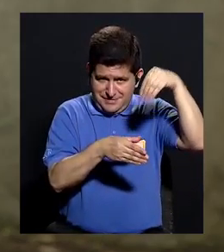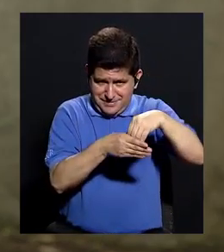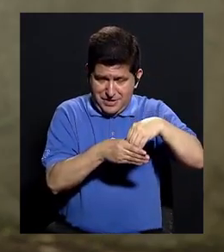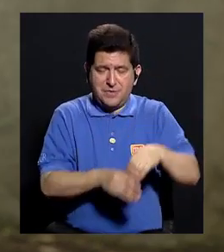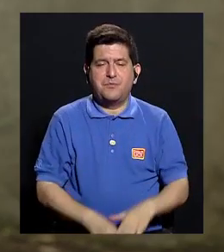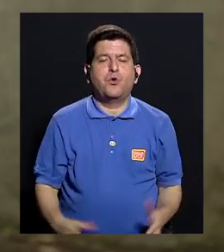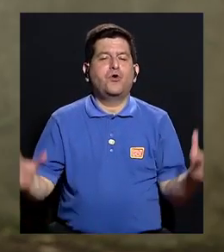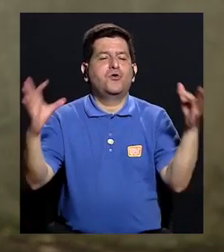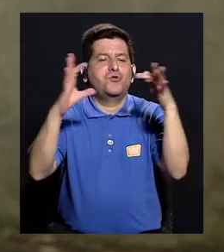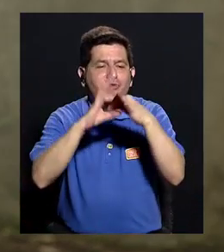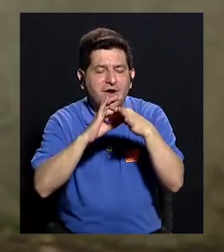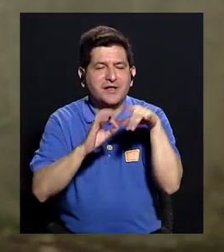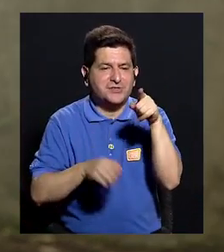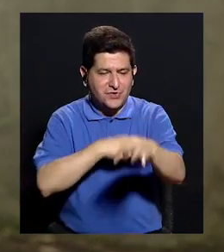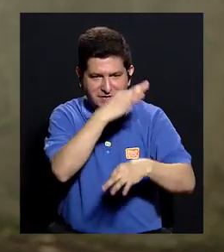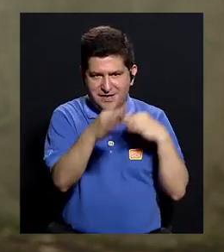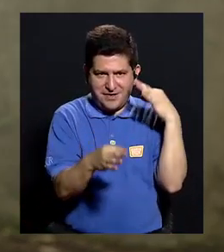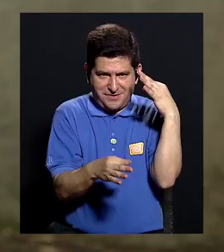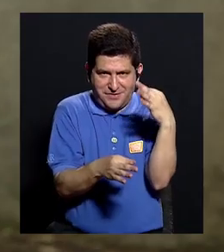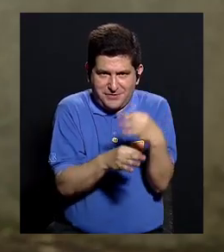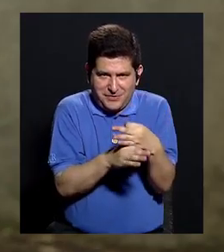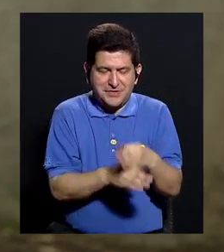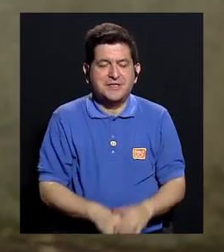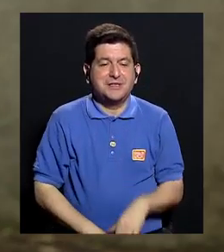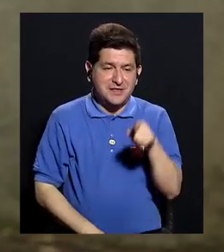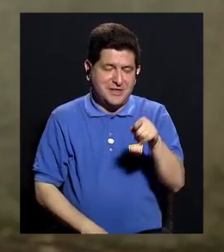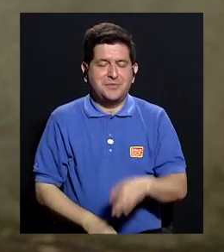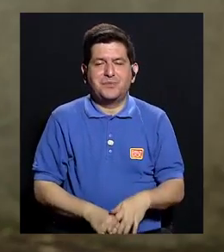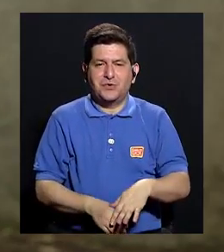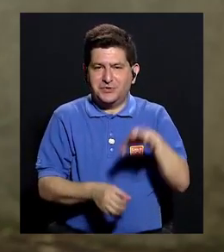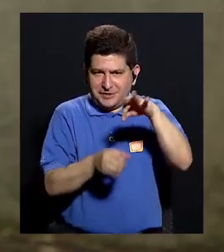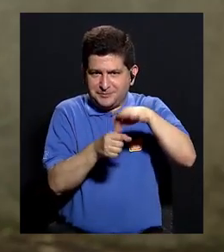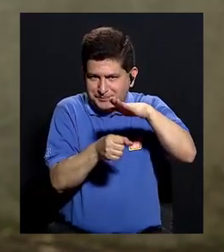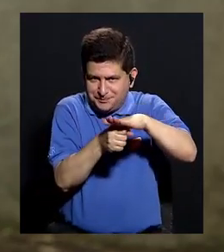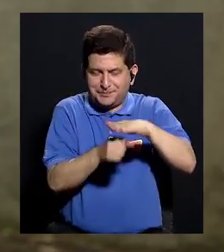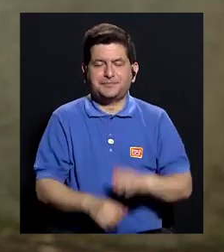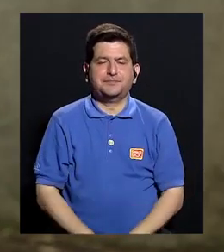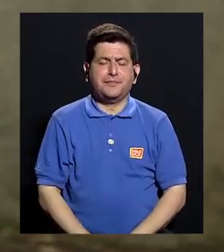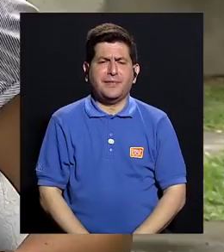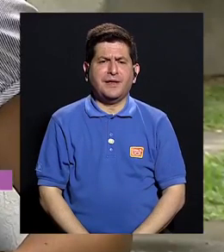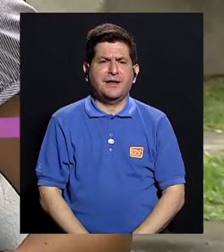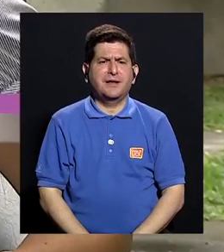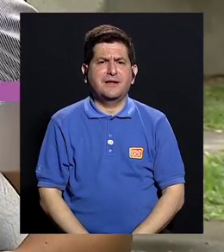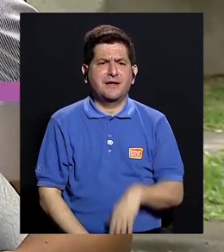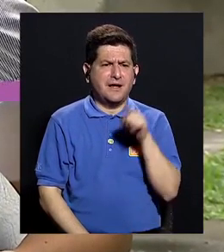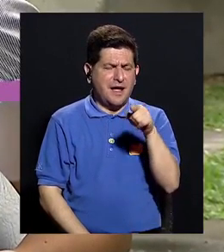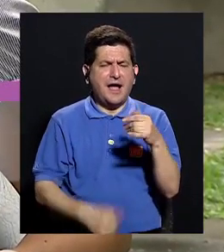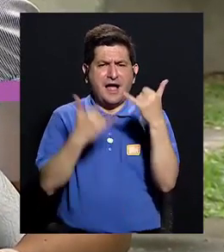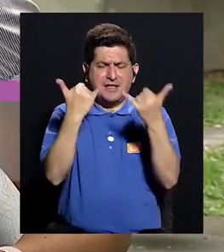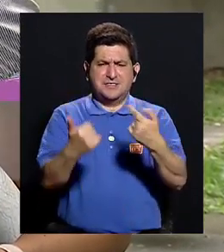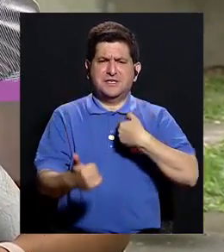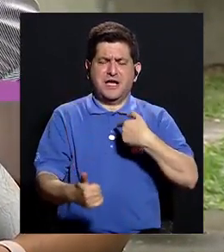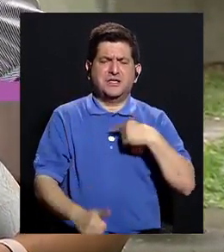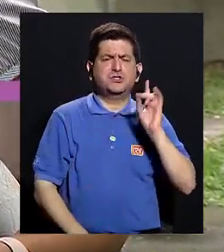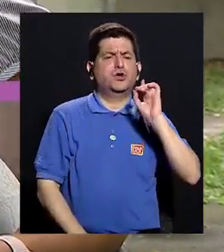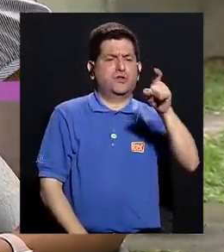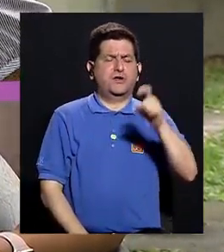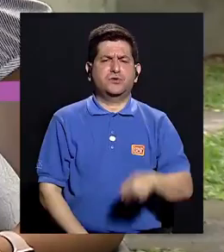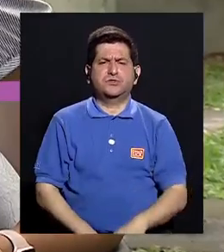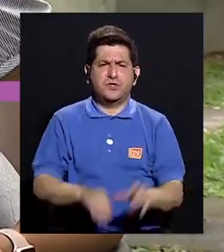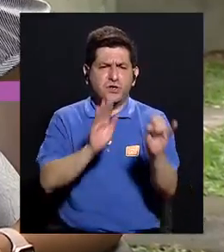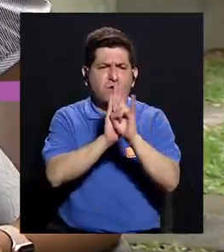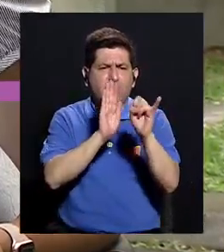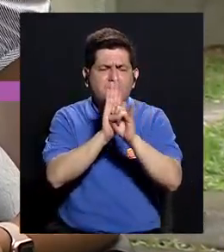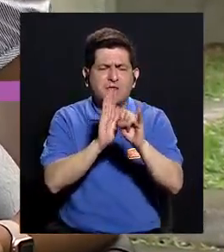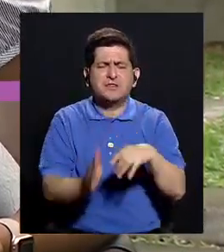ingrediente que tenga relación con ese tipo de este cereal. Kimberly, digamos que yo esté recién diagnosticada. ¿Yo fácilmente